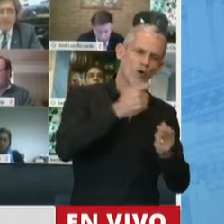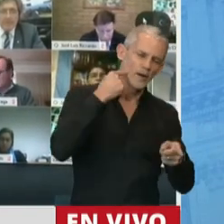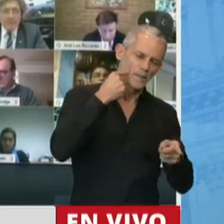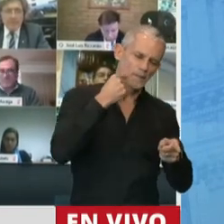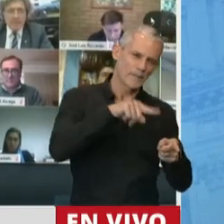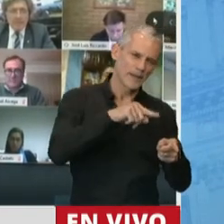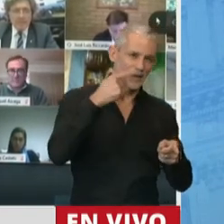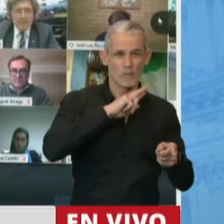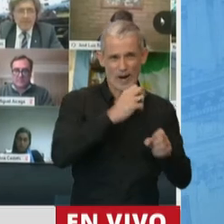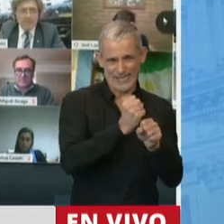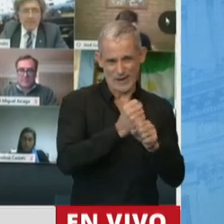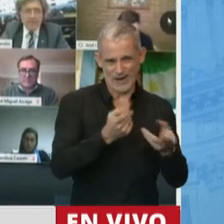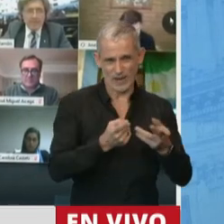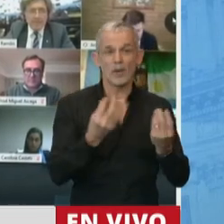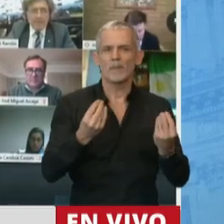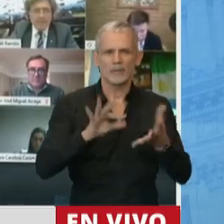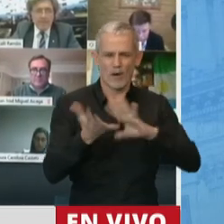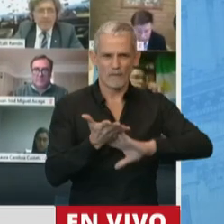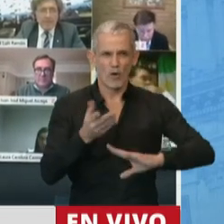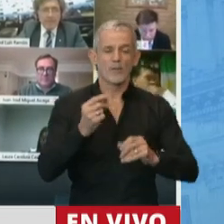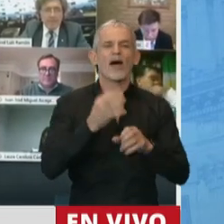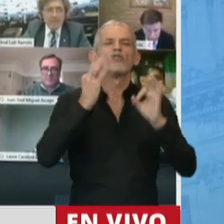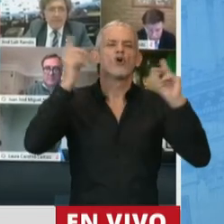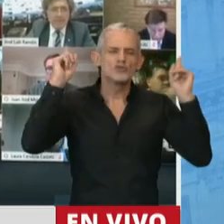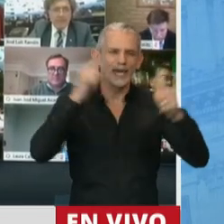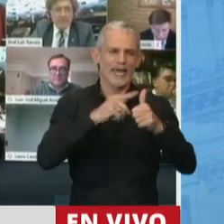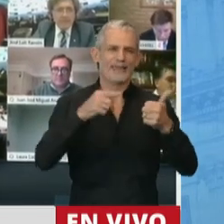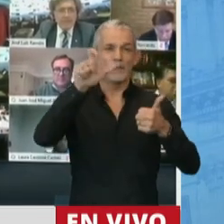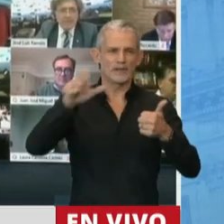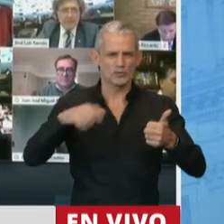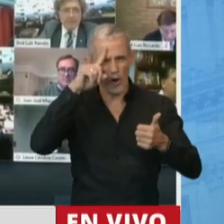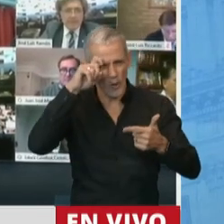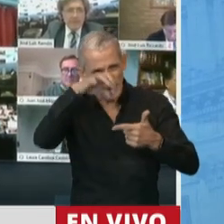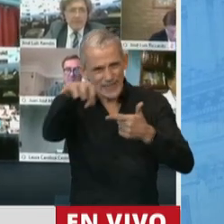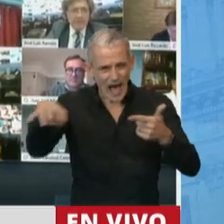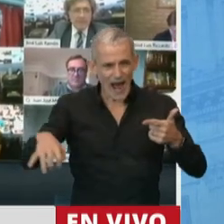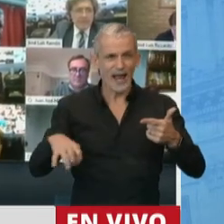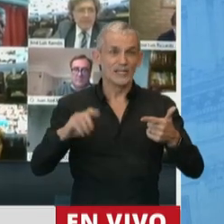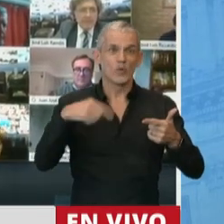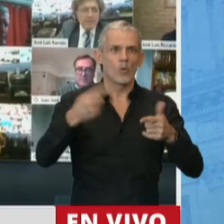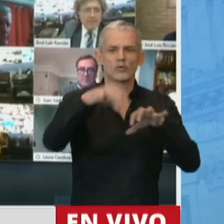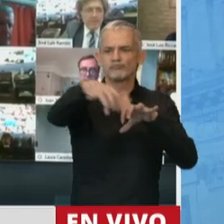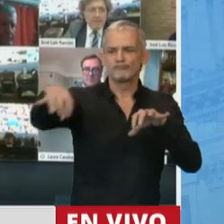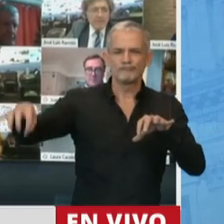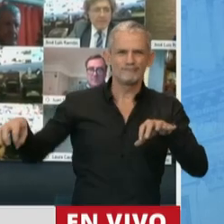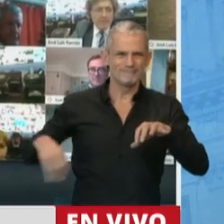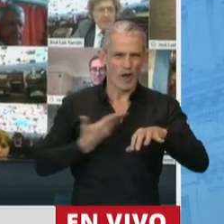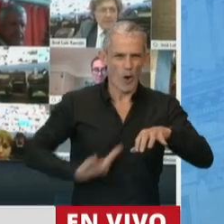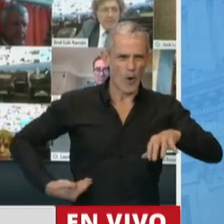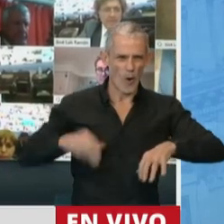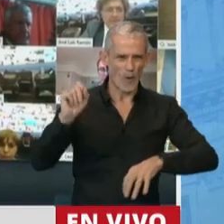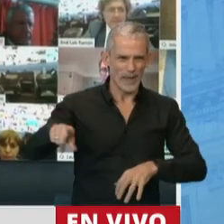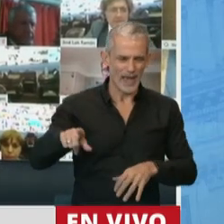trabajadoras. Para los regímenes que se refieren a docentes, personal de salud, trabajadores de otras reparticiones estatales